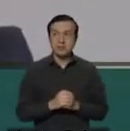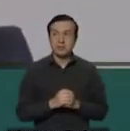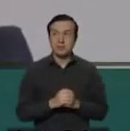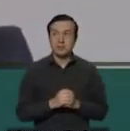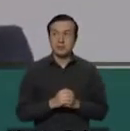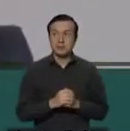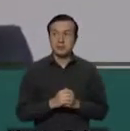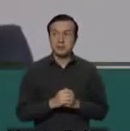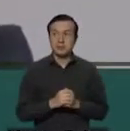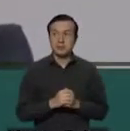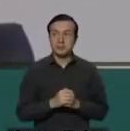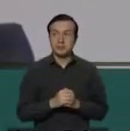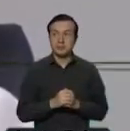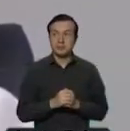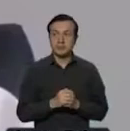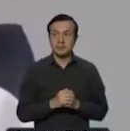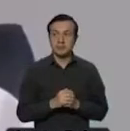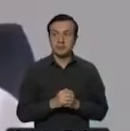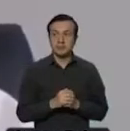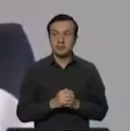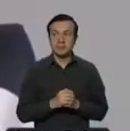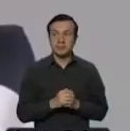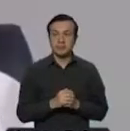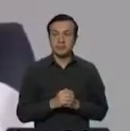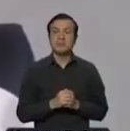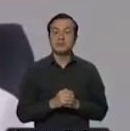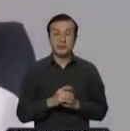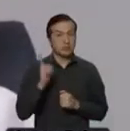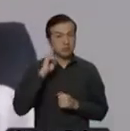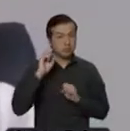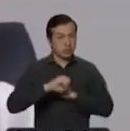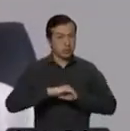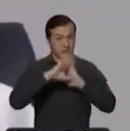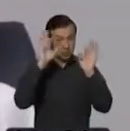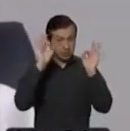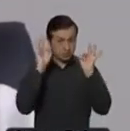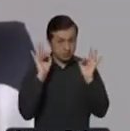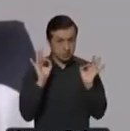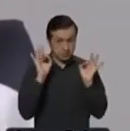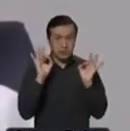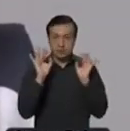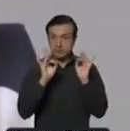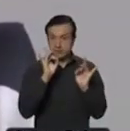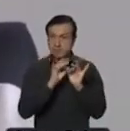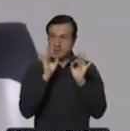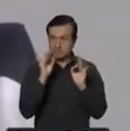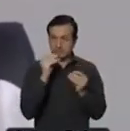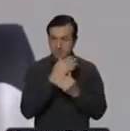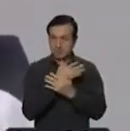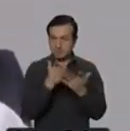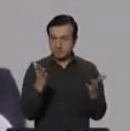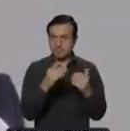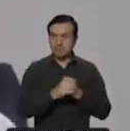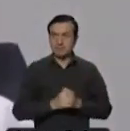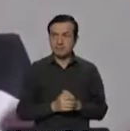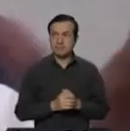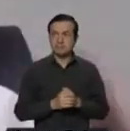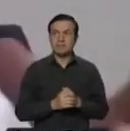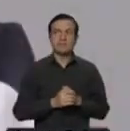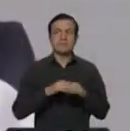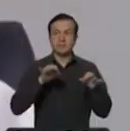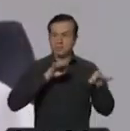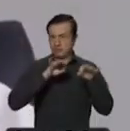¿Sí se escucha? Ok, perfecto. Vamos a hacer una pequeña